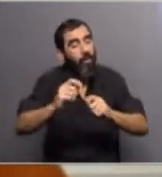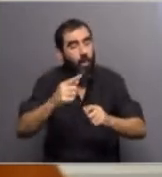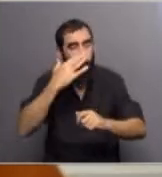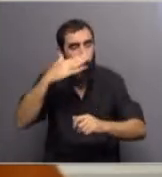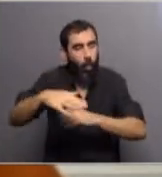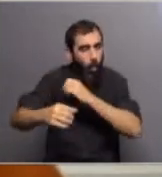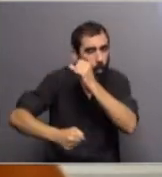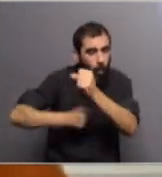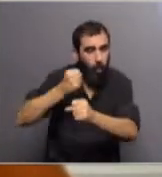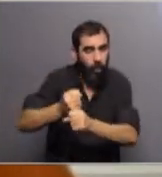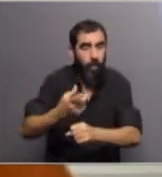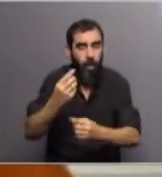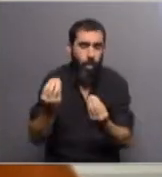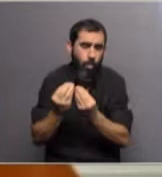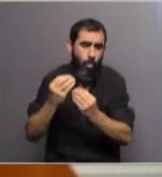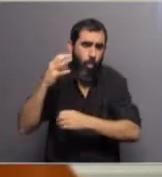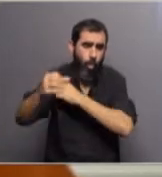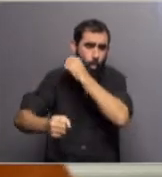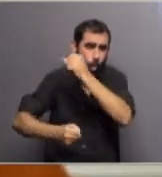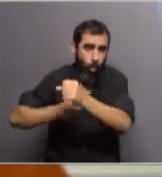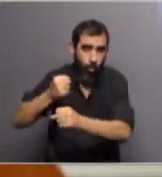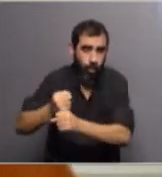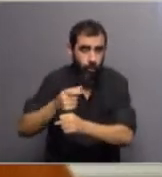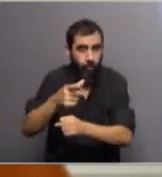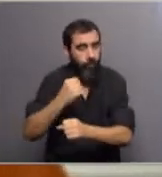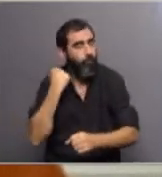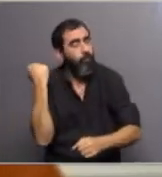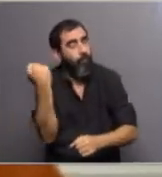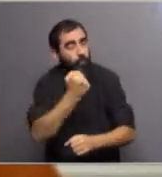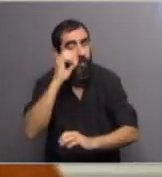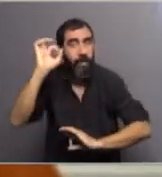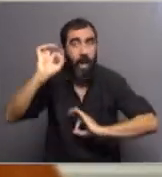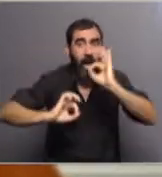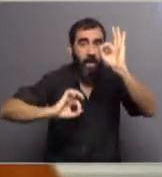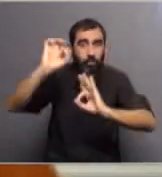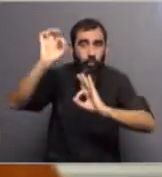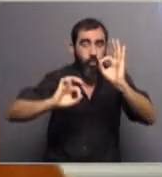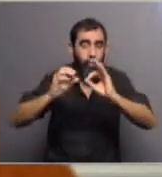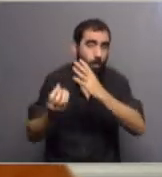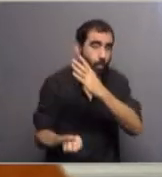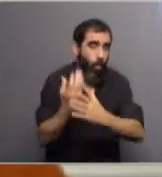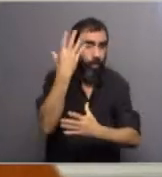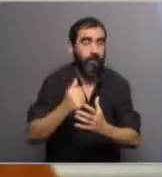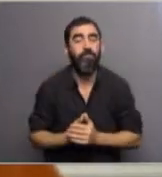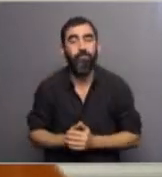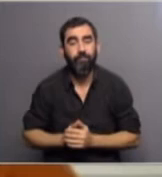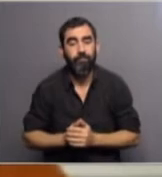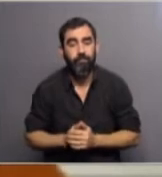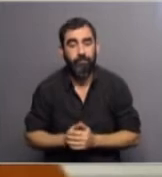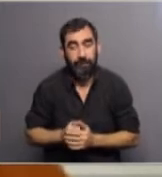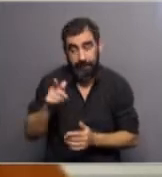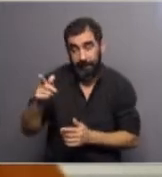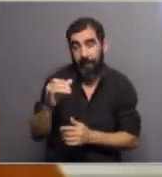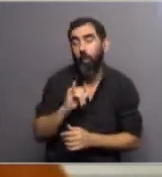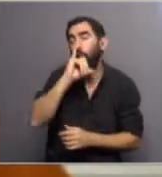últimos años, pero durante décadas fue una pieza, una joya de la astronomía moderna. Pero vamos a dejar que Daniel